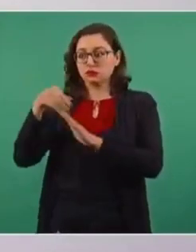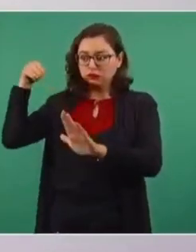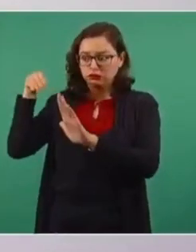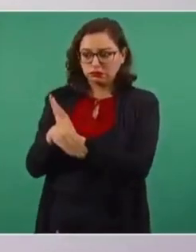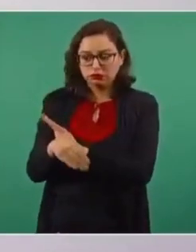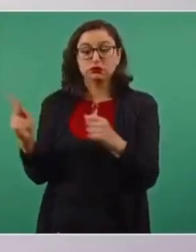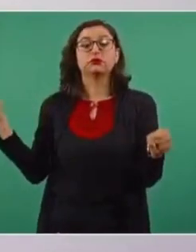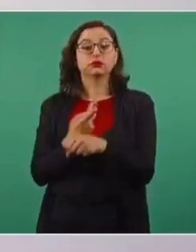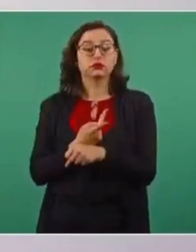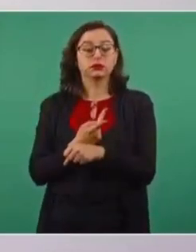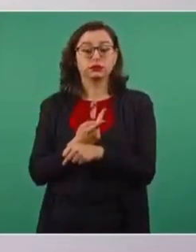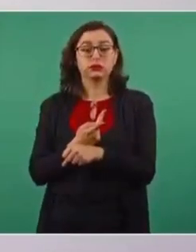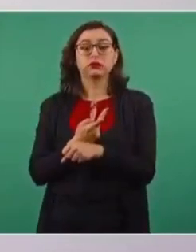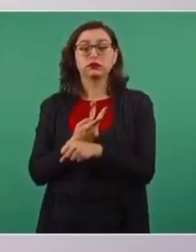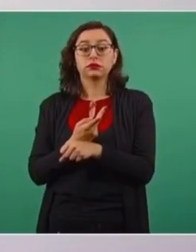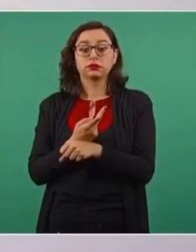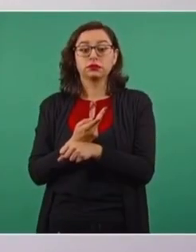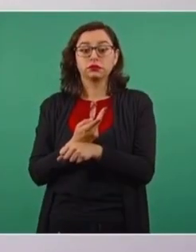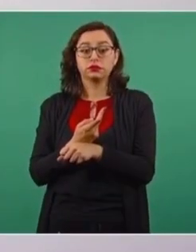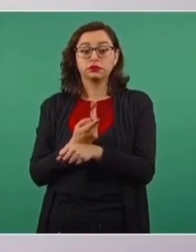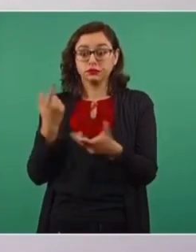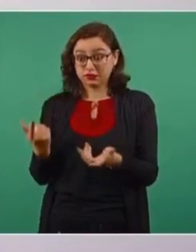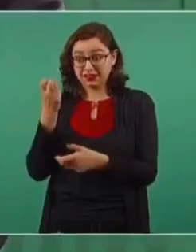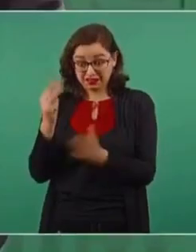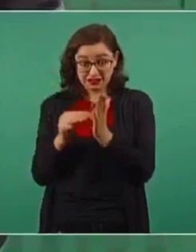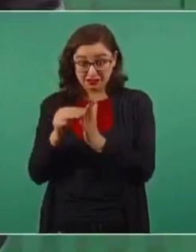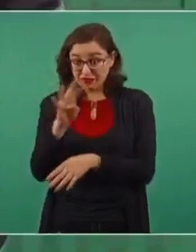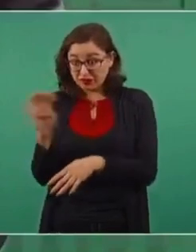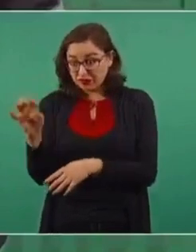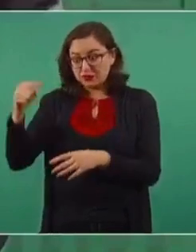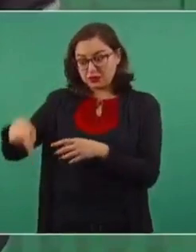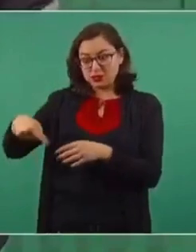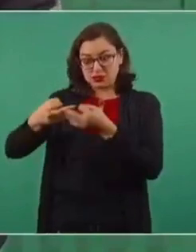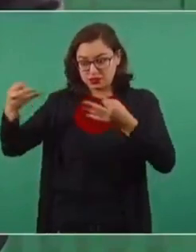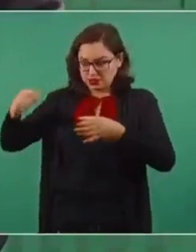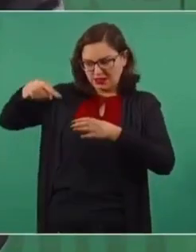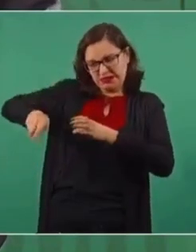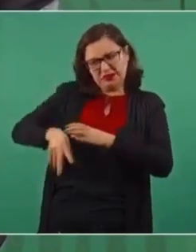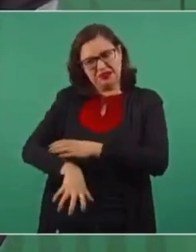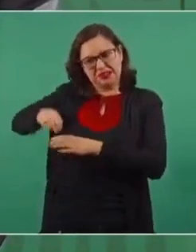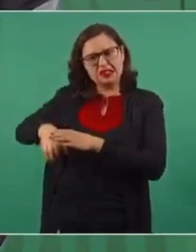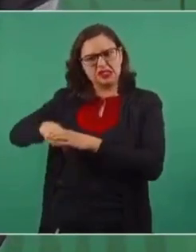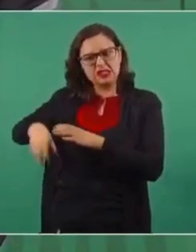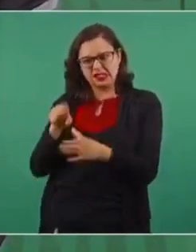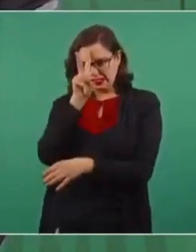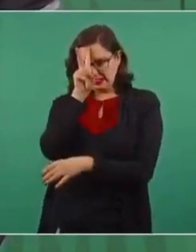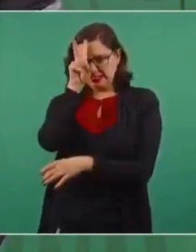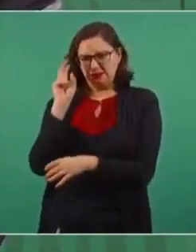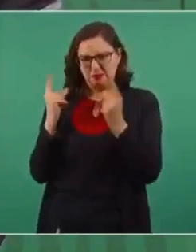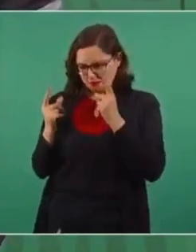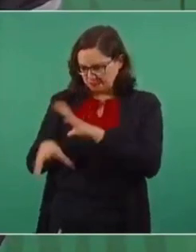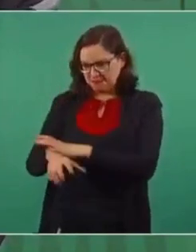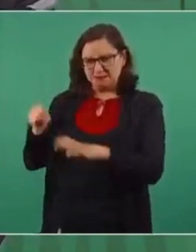para llegar a tres millones cuatrocientos mil barriles se sobreexplotaron los yacimientos, sobre todo se